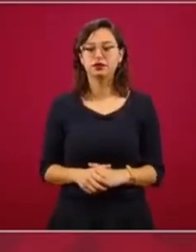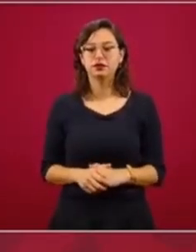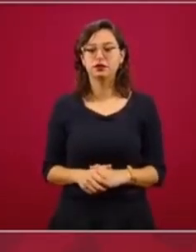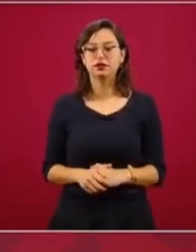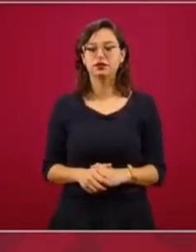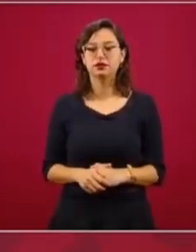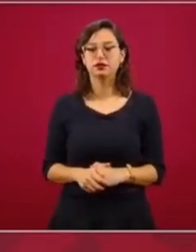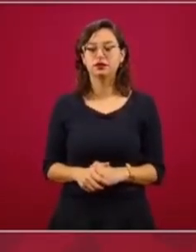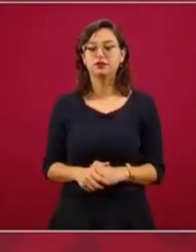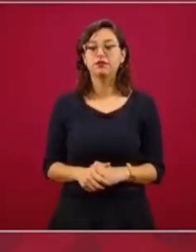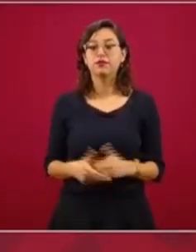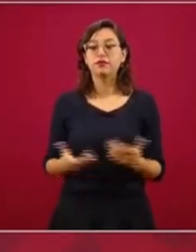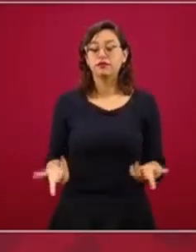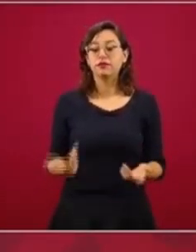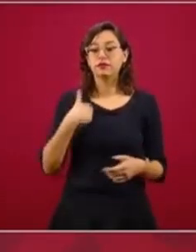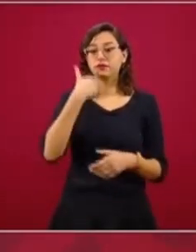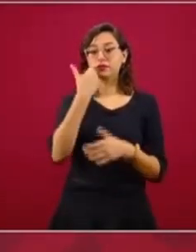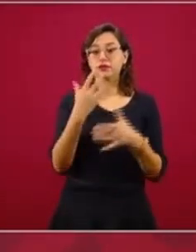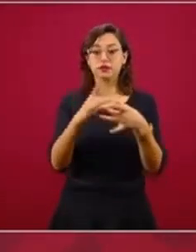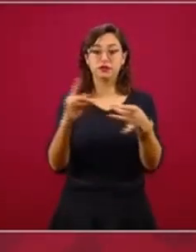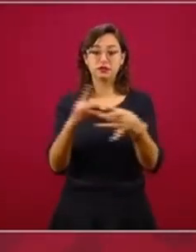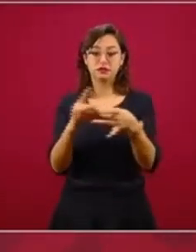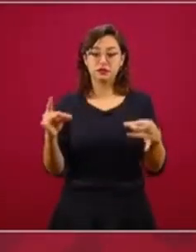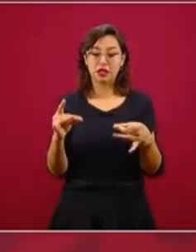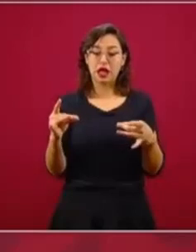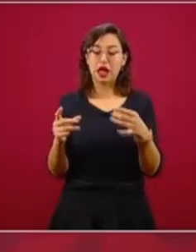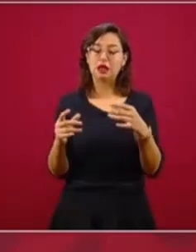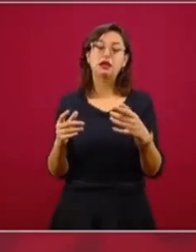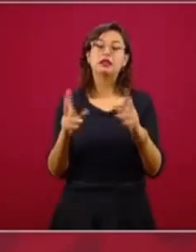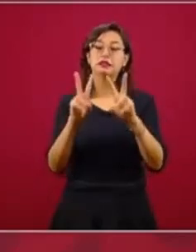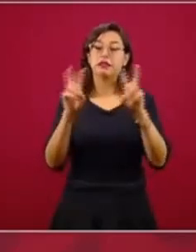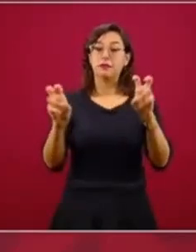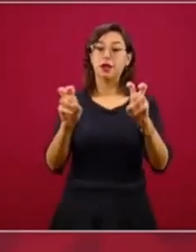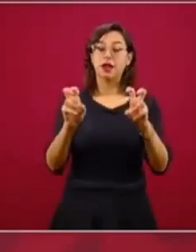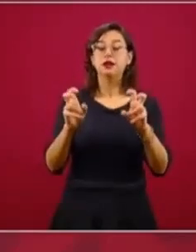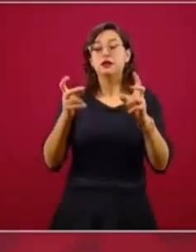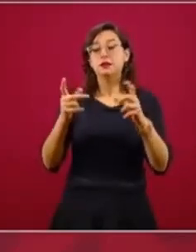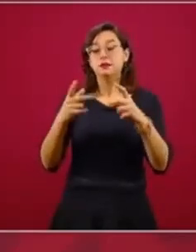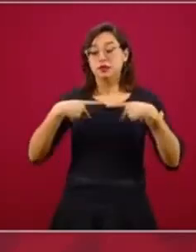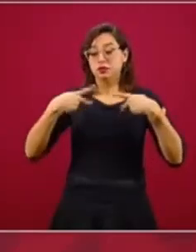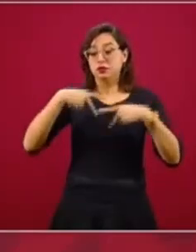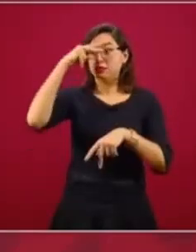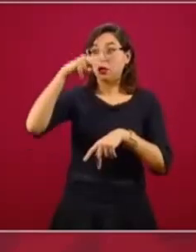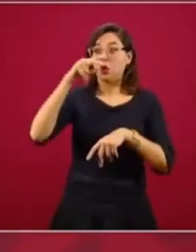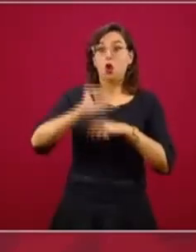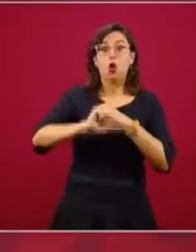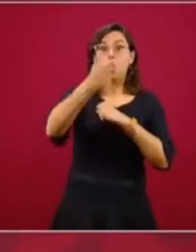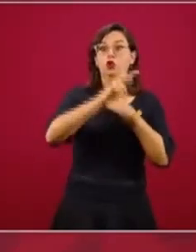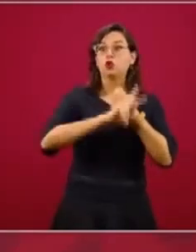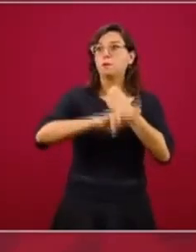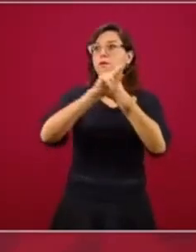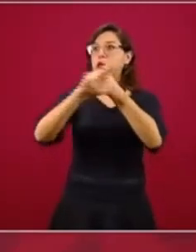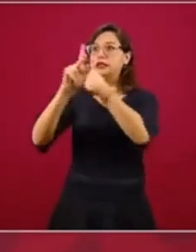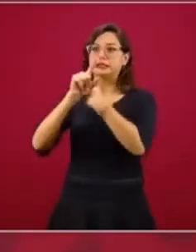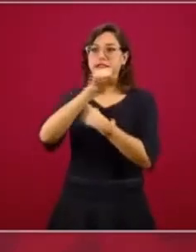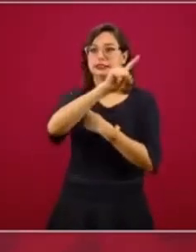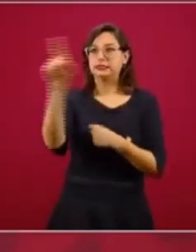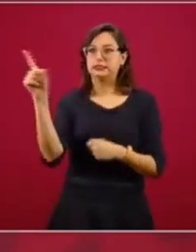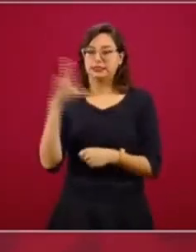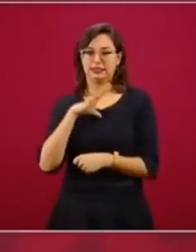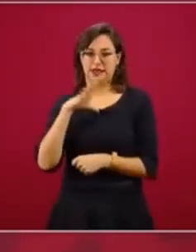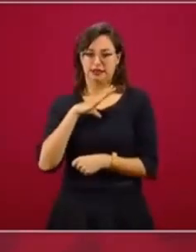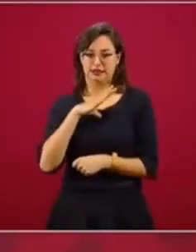de la situación de mexicanas y mexicanos en el exterior. En primer término, señalar que a esta fecha han sido